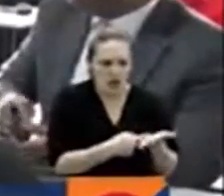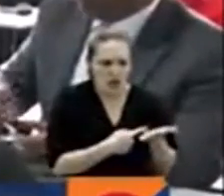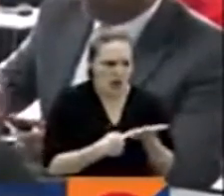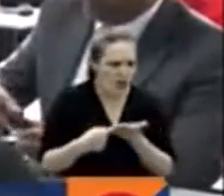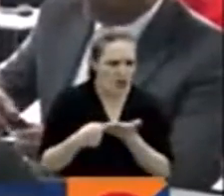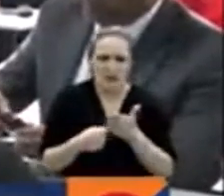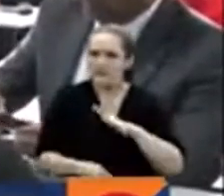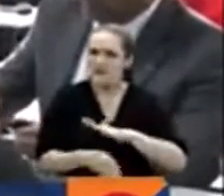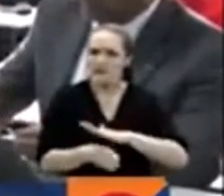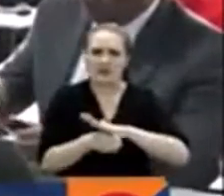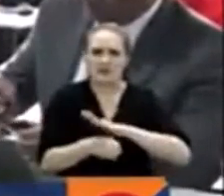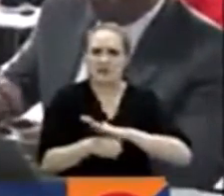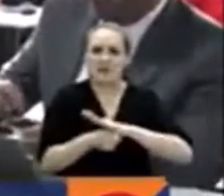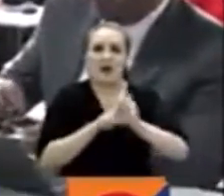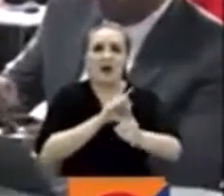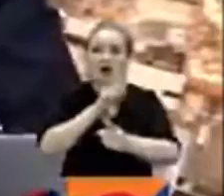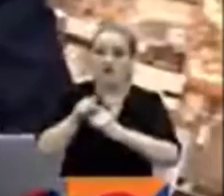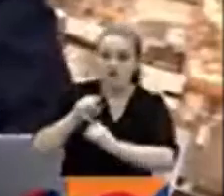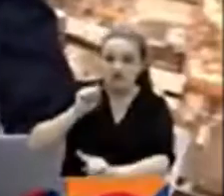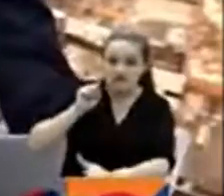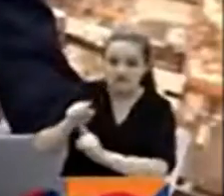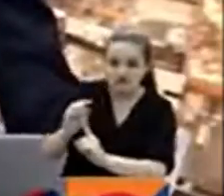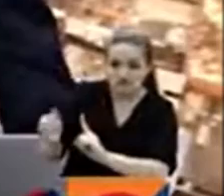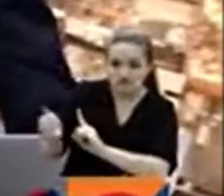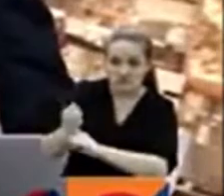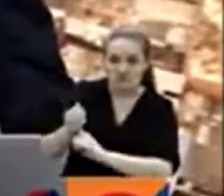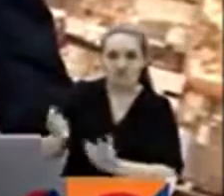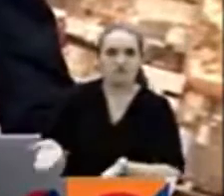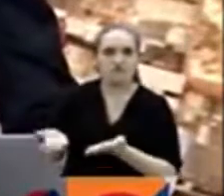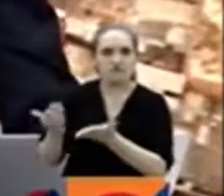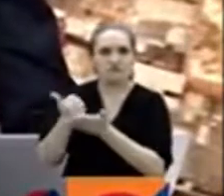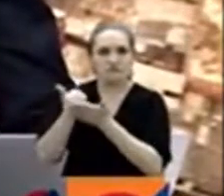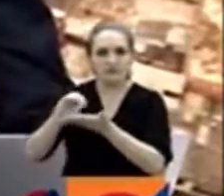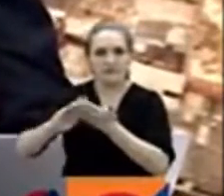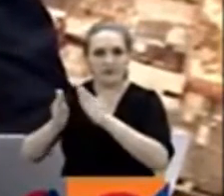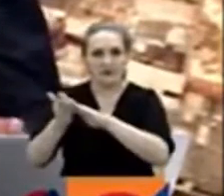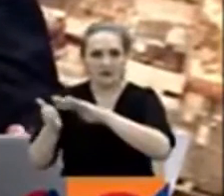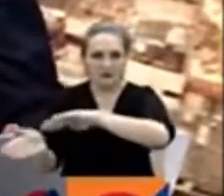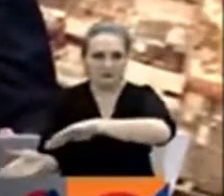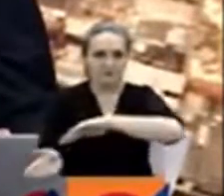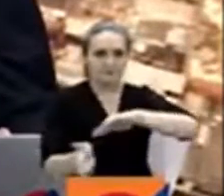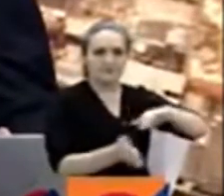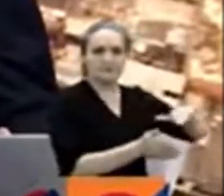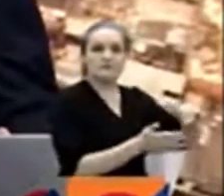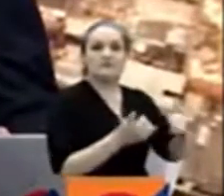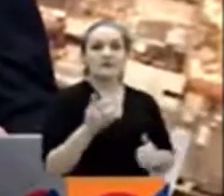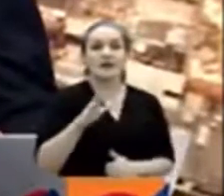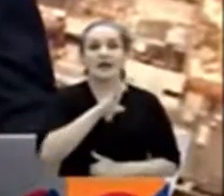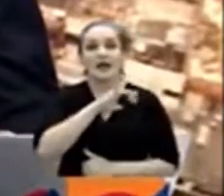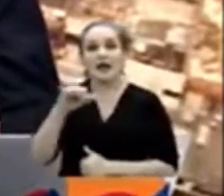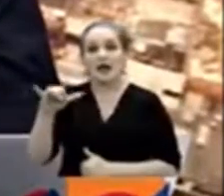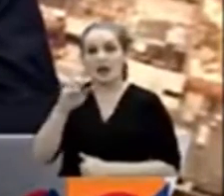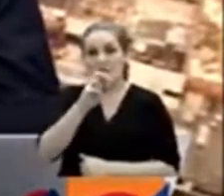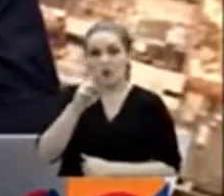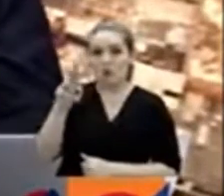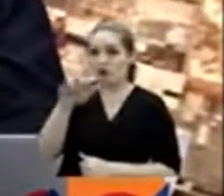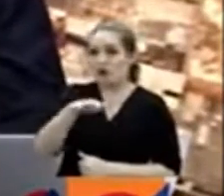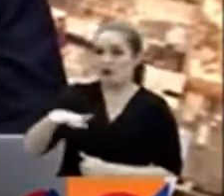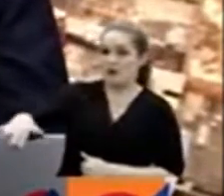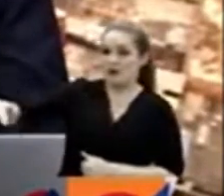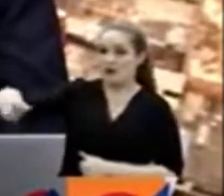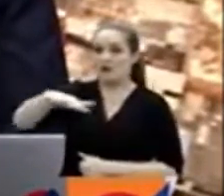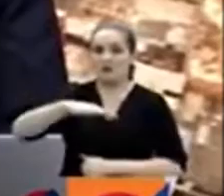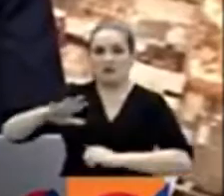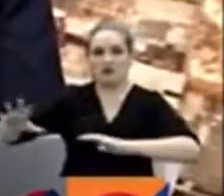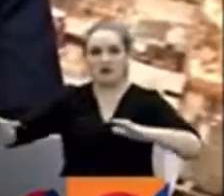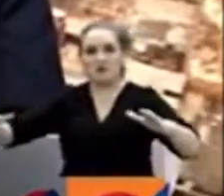lograr todos los objetivos con la comunidad indígena. Y hay protestas por los continuos desalojos en el oriente de Cali en la iglesia San